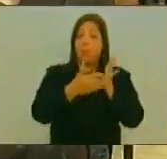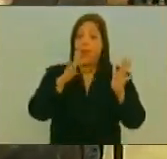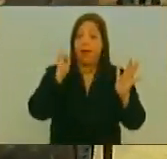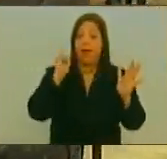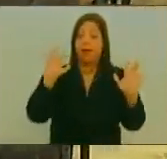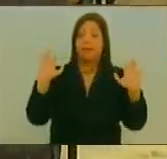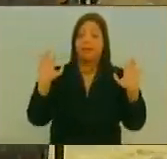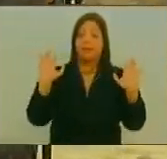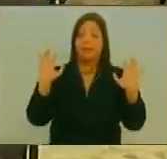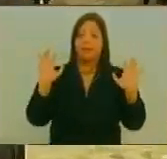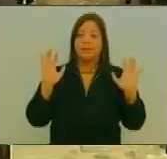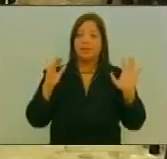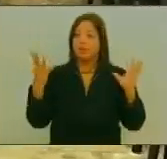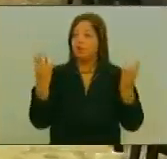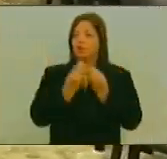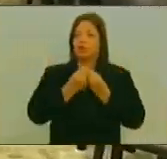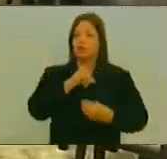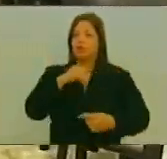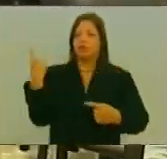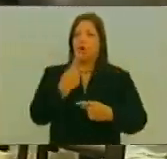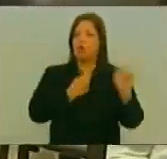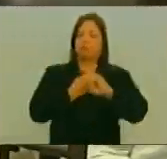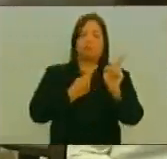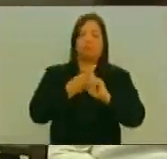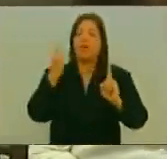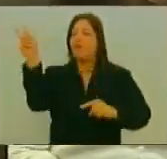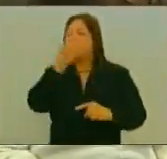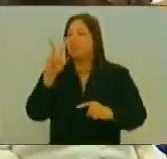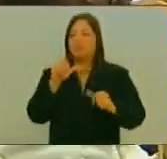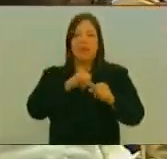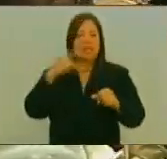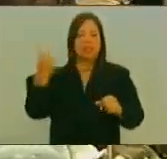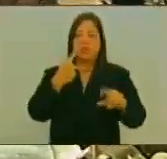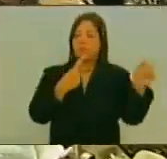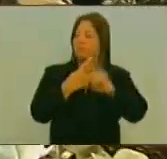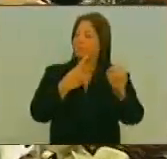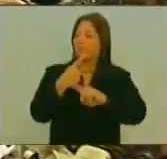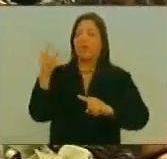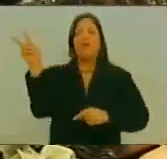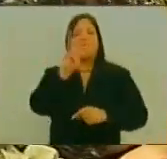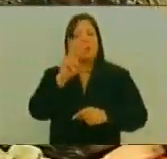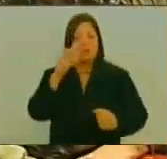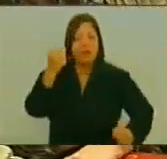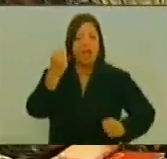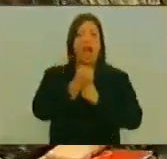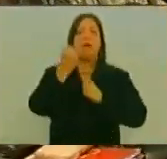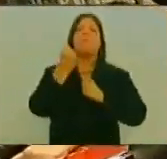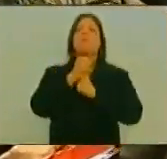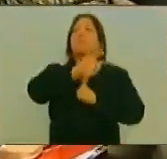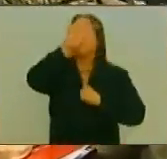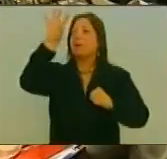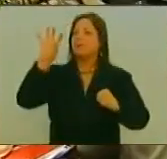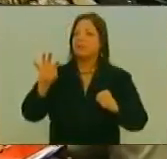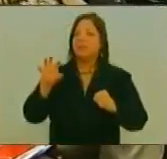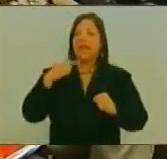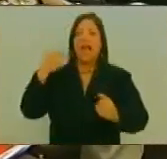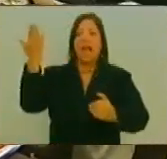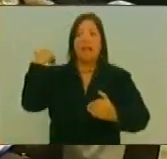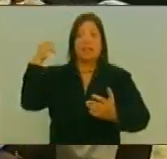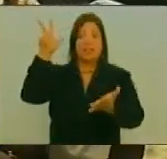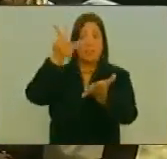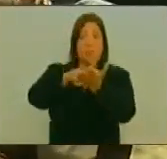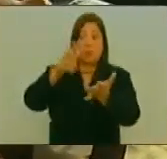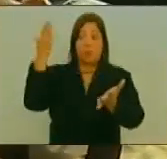Que No Estamos Solos Venezuela No Está Sola Venezuela Bueno Acaba De Aprobarse